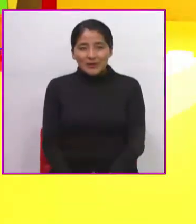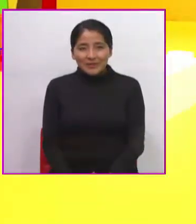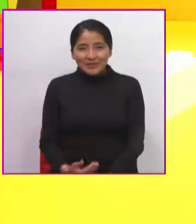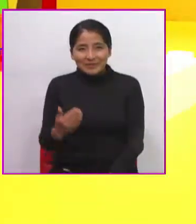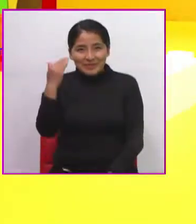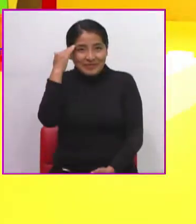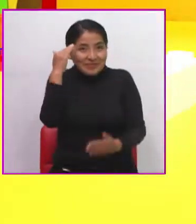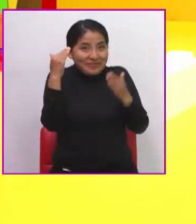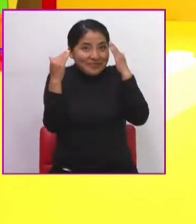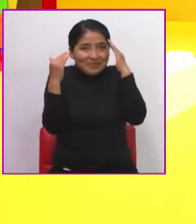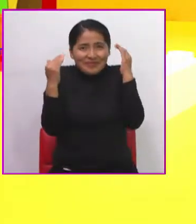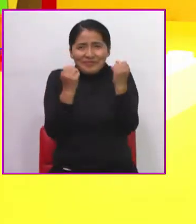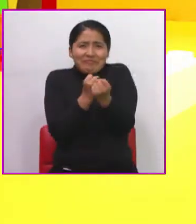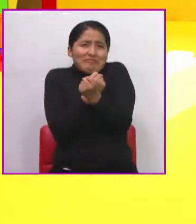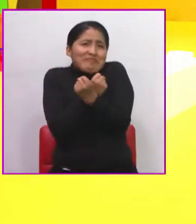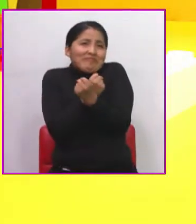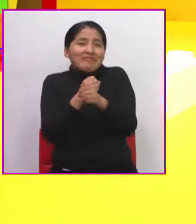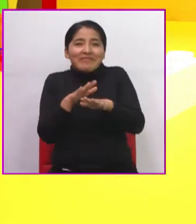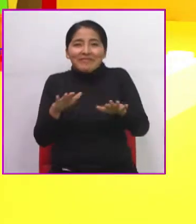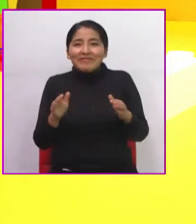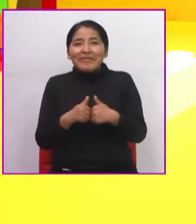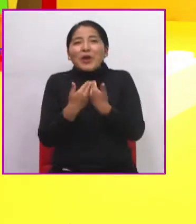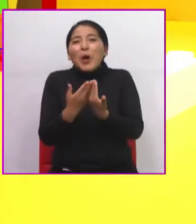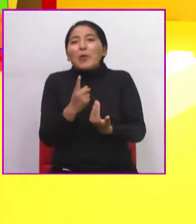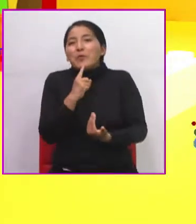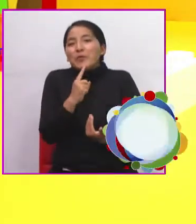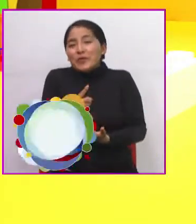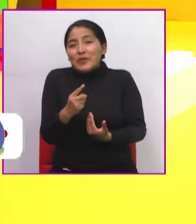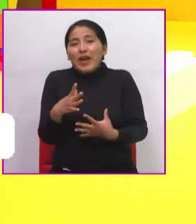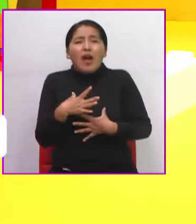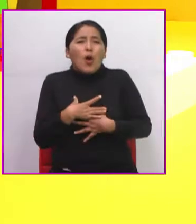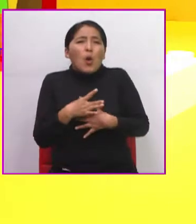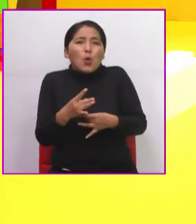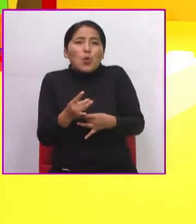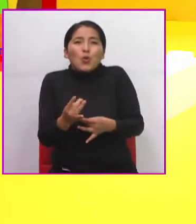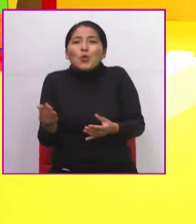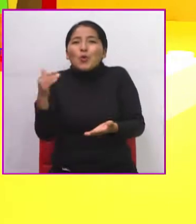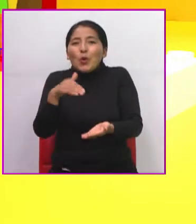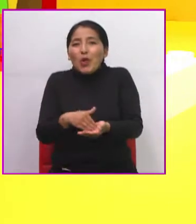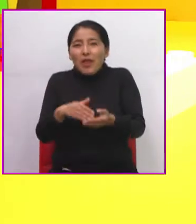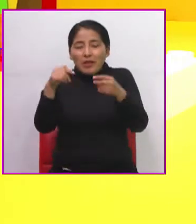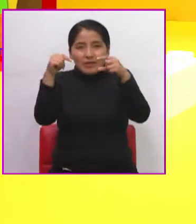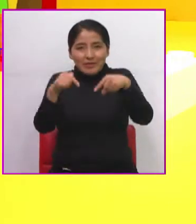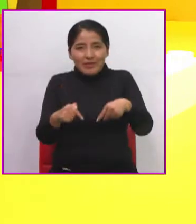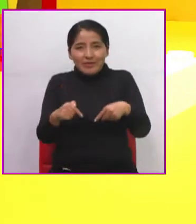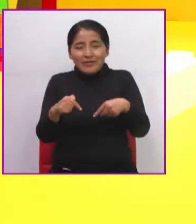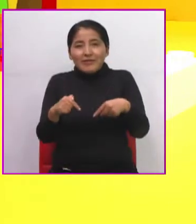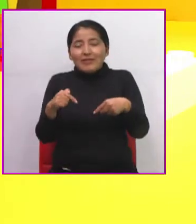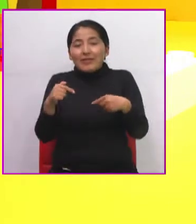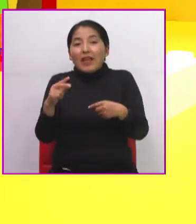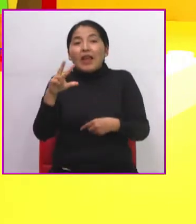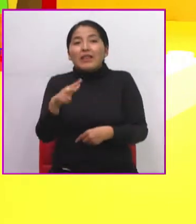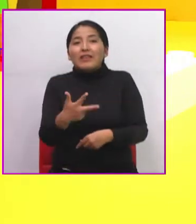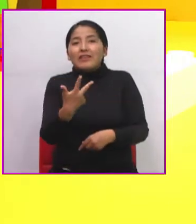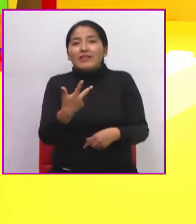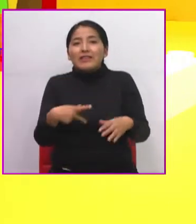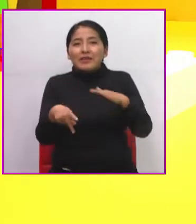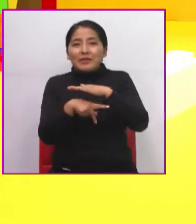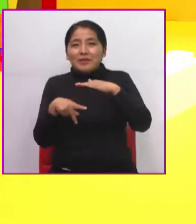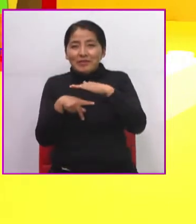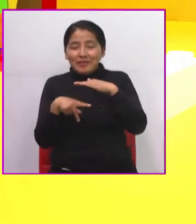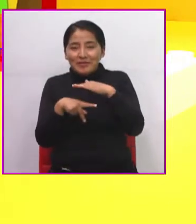Hola queridos niños, ¿cómo están? Qué gusto poder estar una vez más con ustedes. Estamos en el tercero de primaria.